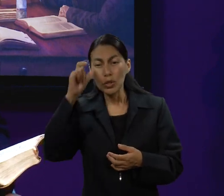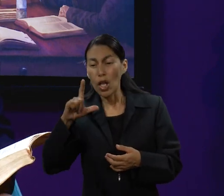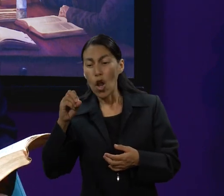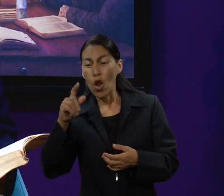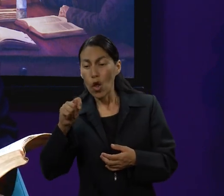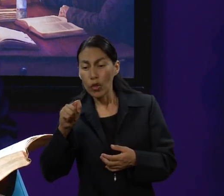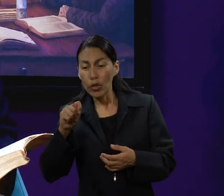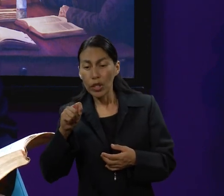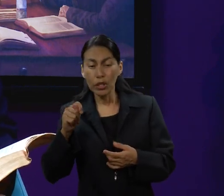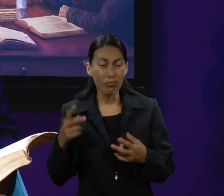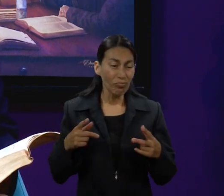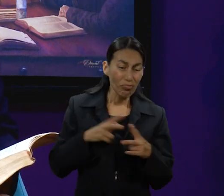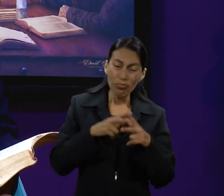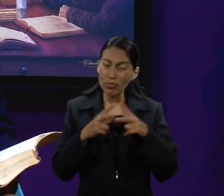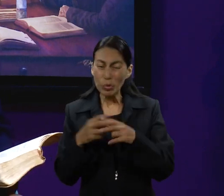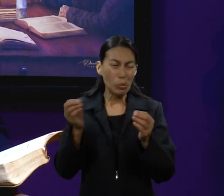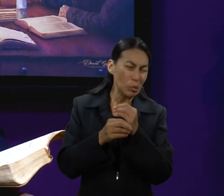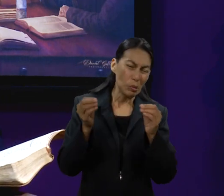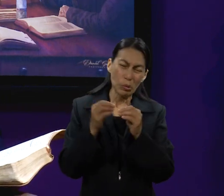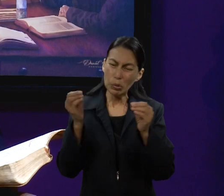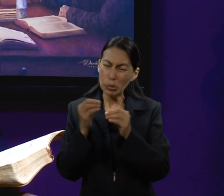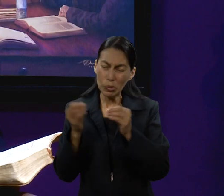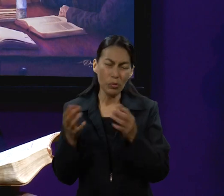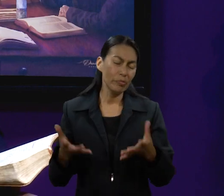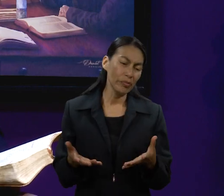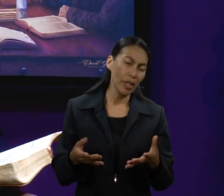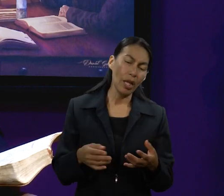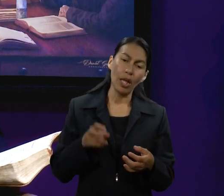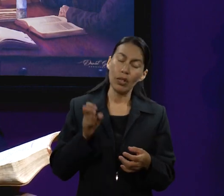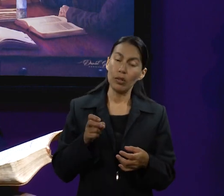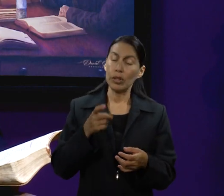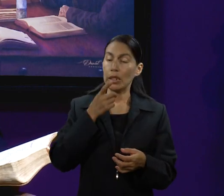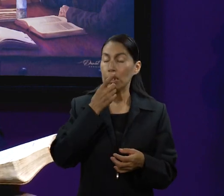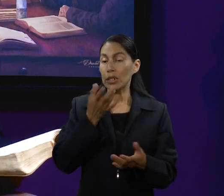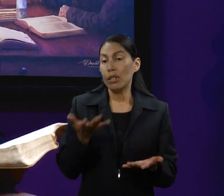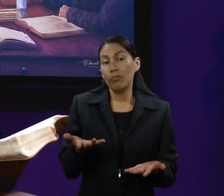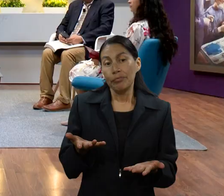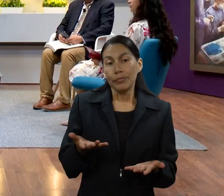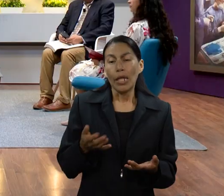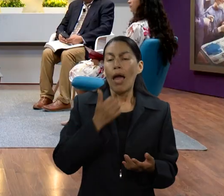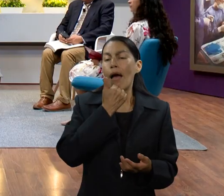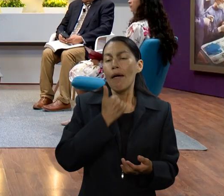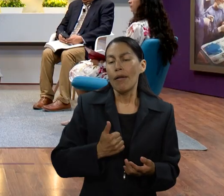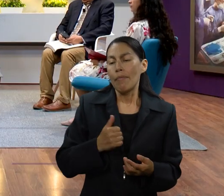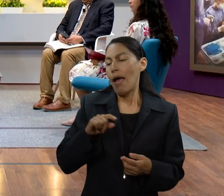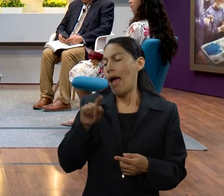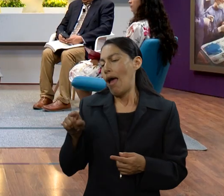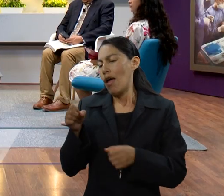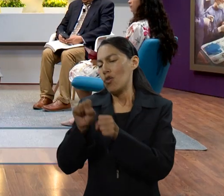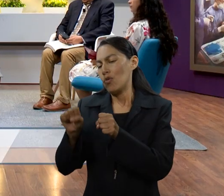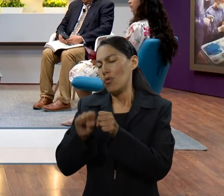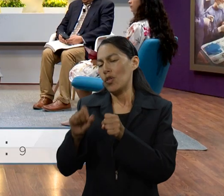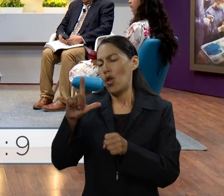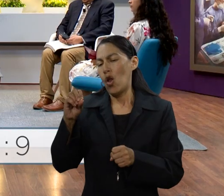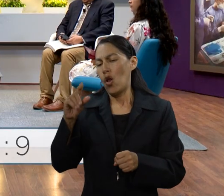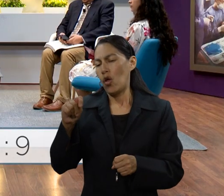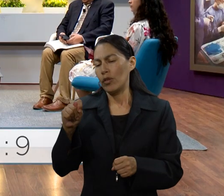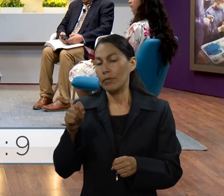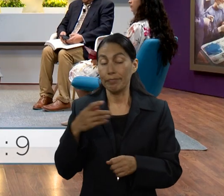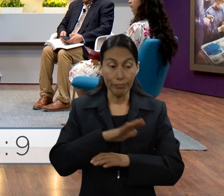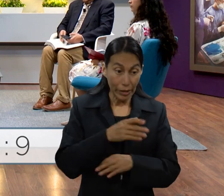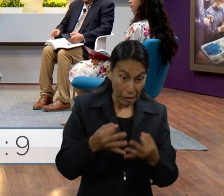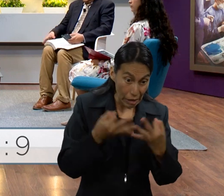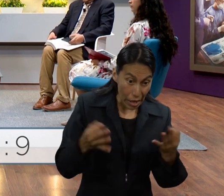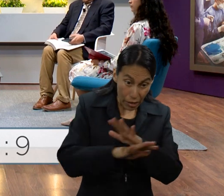pastores de Abraham y de Lot, y que dice Abraham, ¿sabes qué? Es momento de separarnos, y en el verso 9 él dice, No es toda la tierra